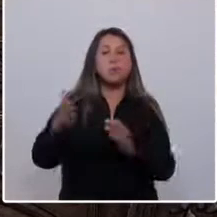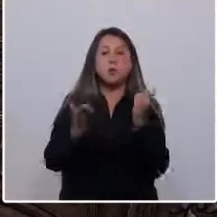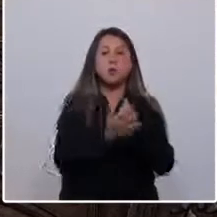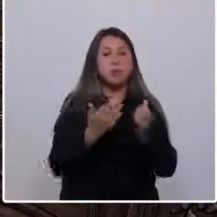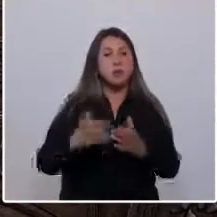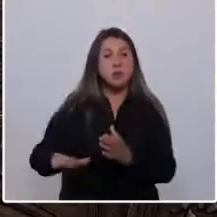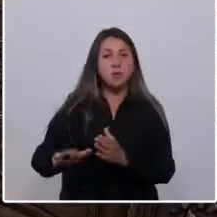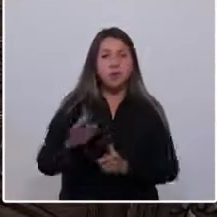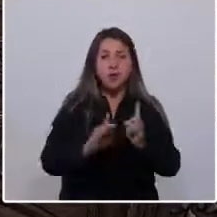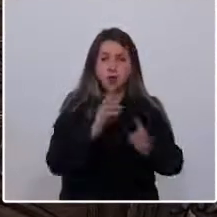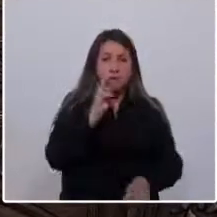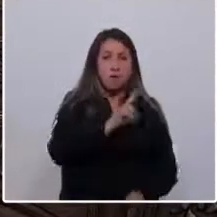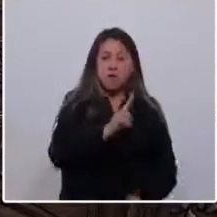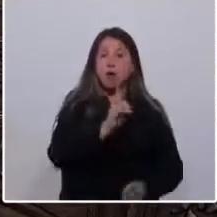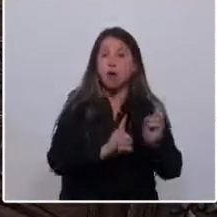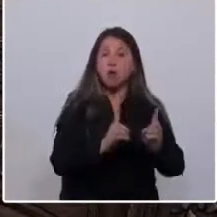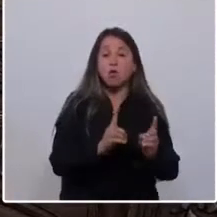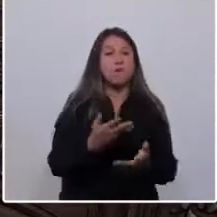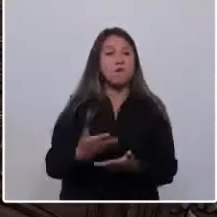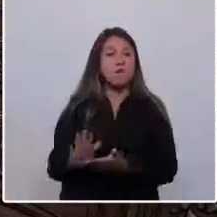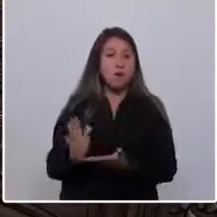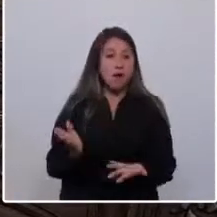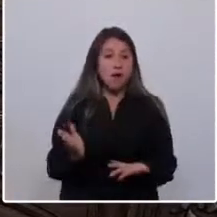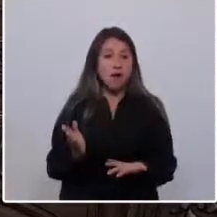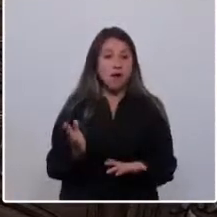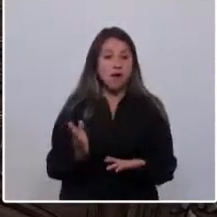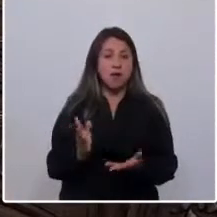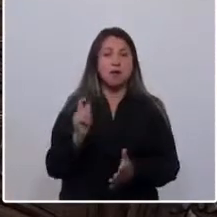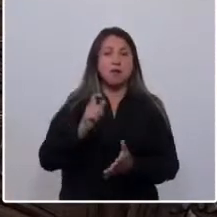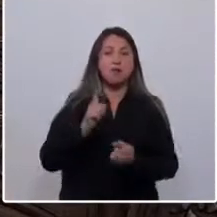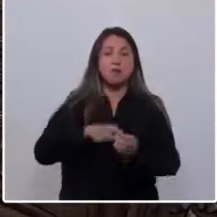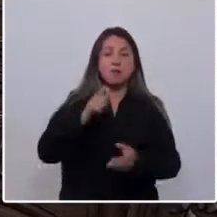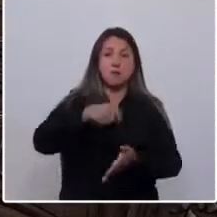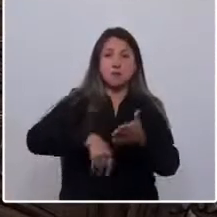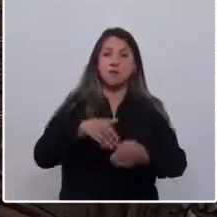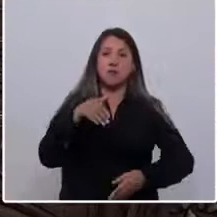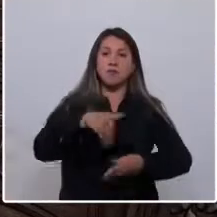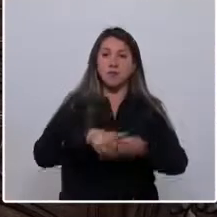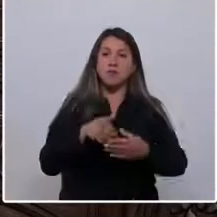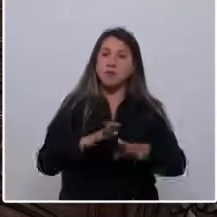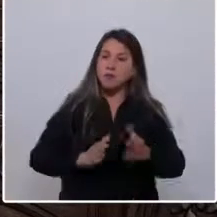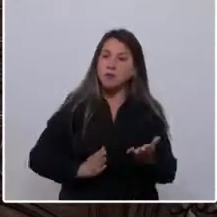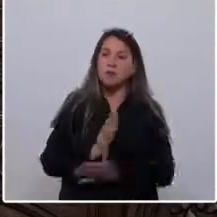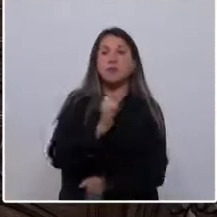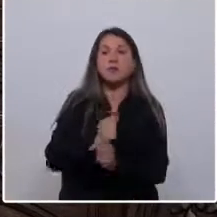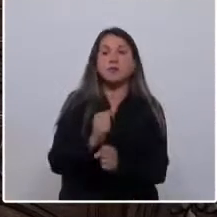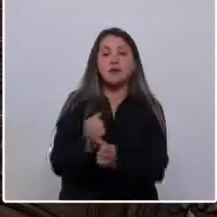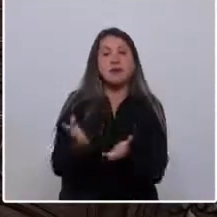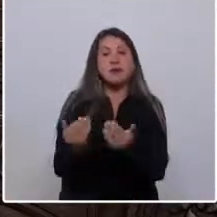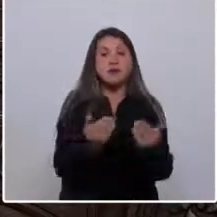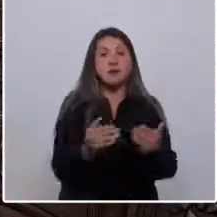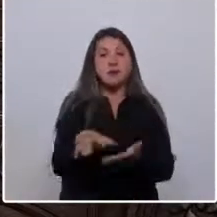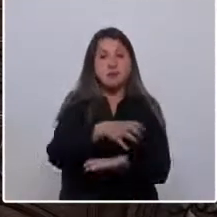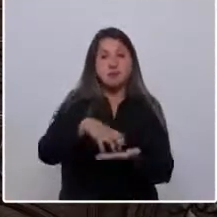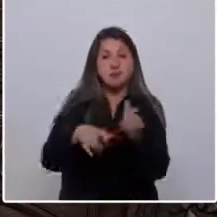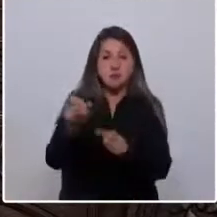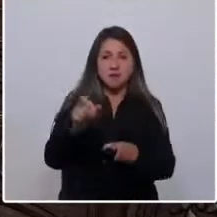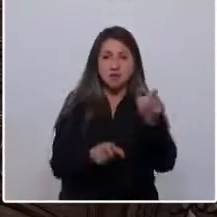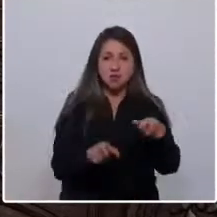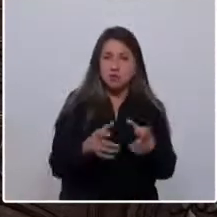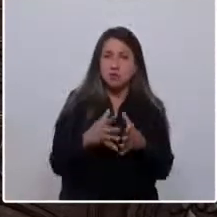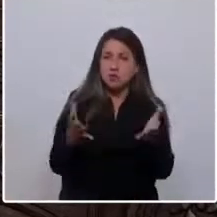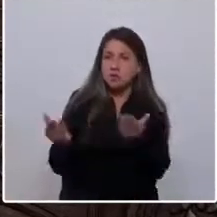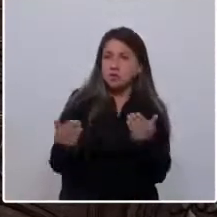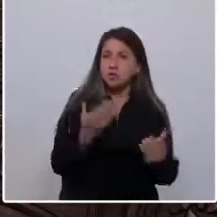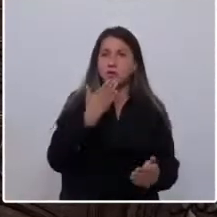aquellos que se han quedado fuera de la inscripción electoral, y que nos pongamos a trabajar de una vez por todas por las necesidades del pueblo. Es necesario